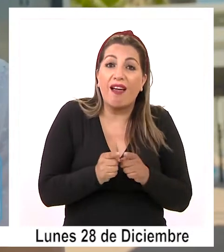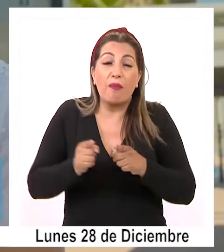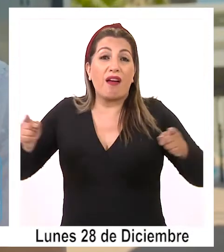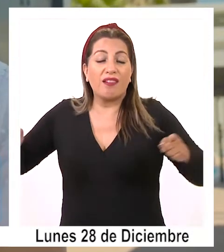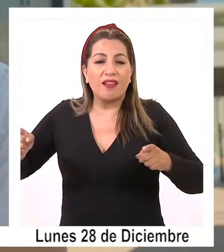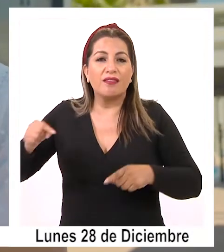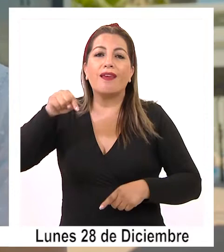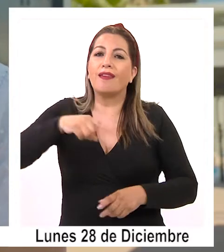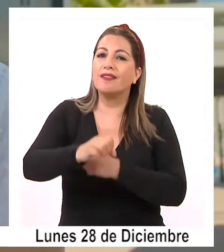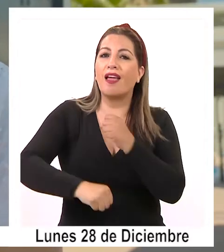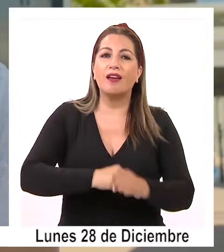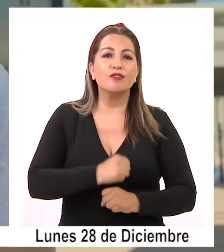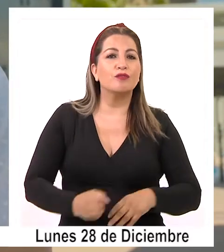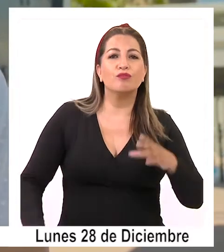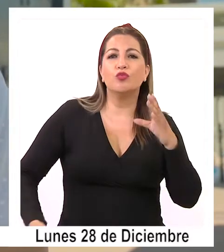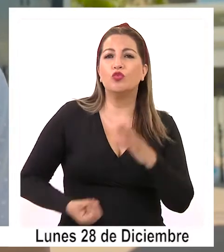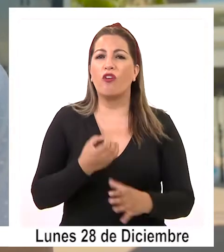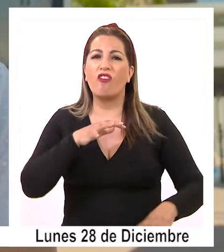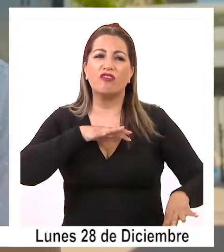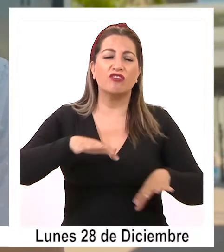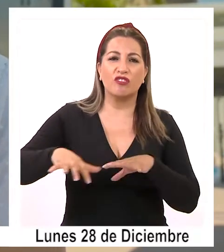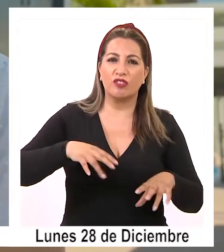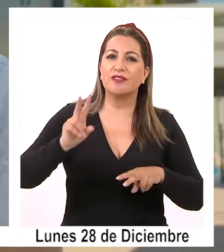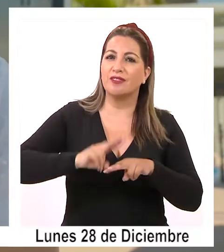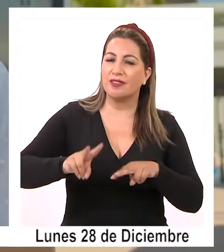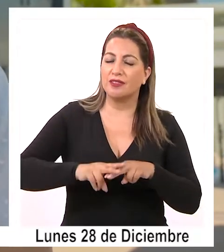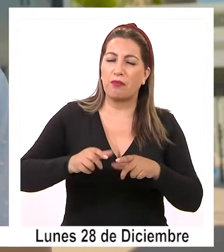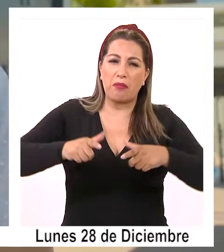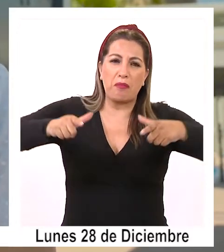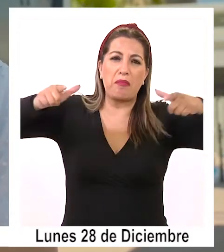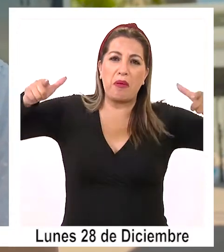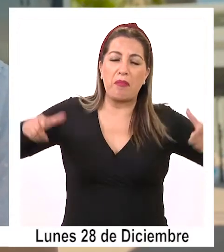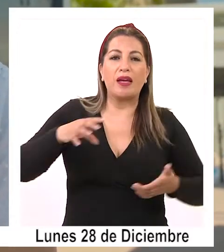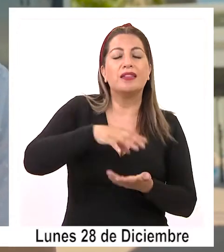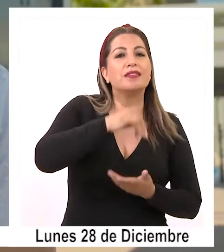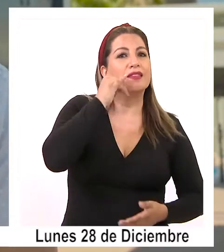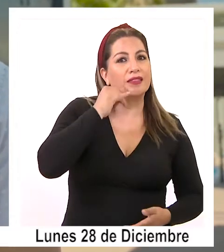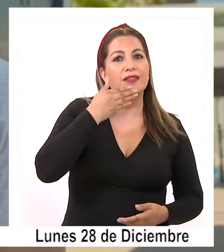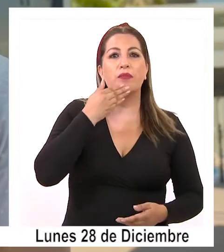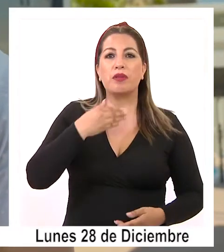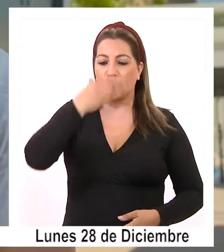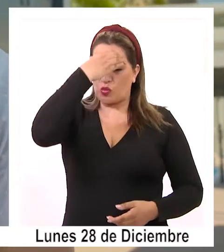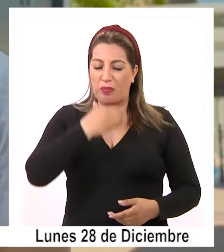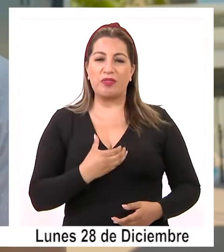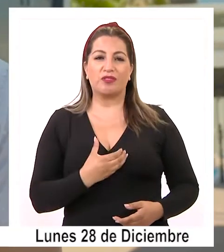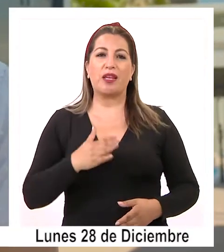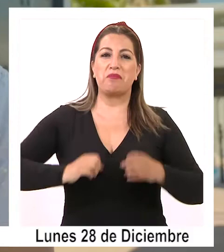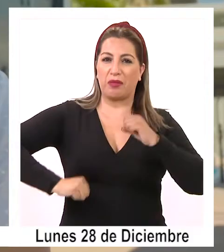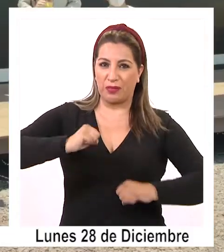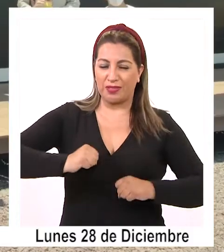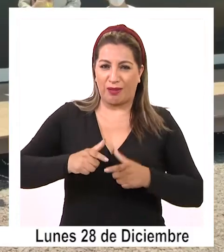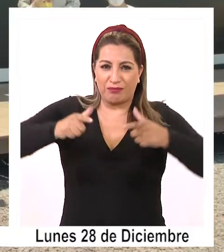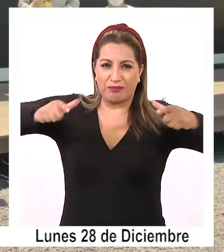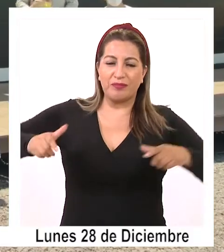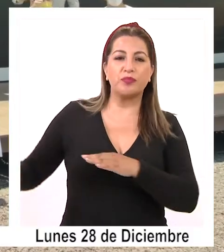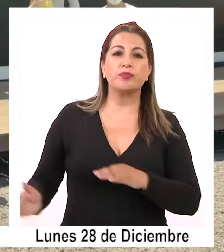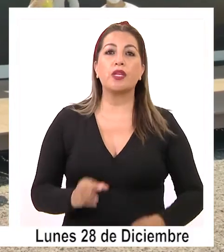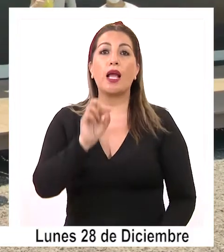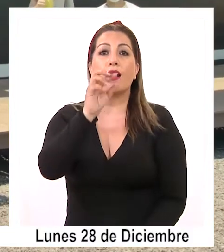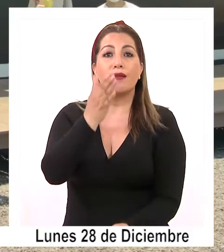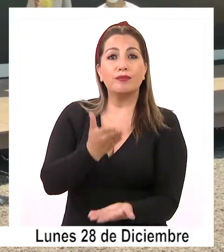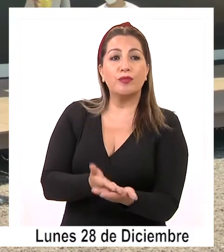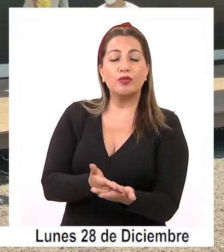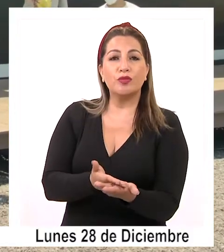innovar. Este año que viene solamente innovación y crecimiento, crecimiento para la región y crecimiento para nosotros como empresa. Las